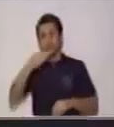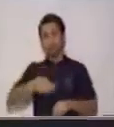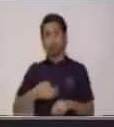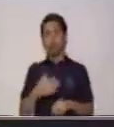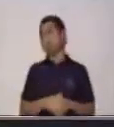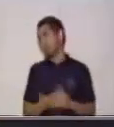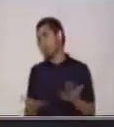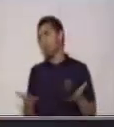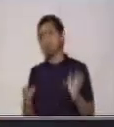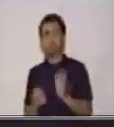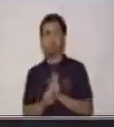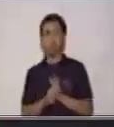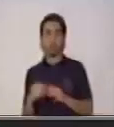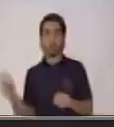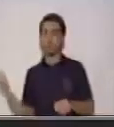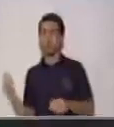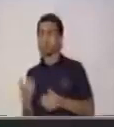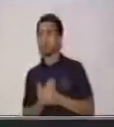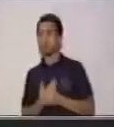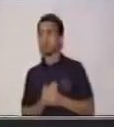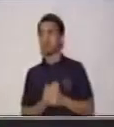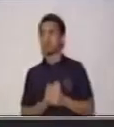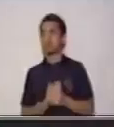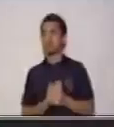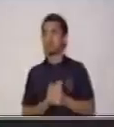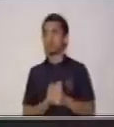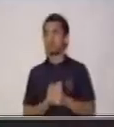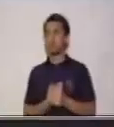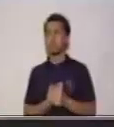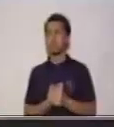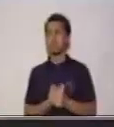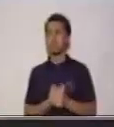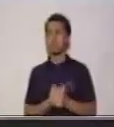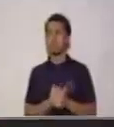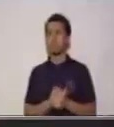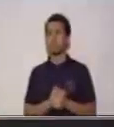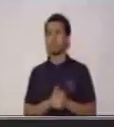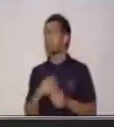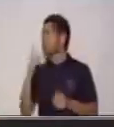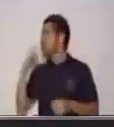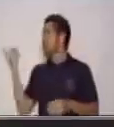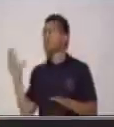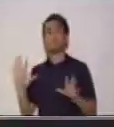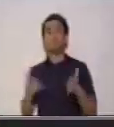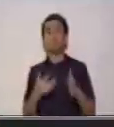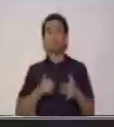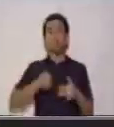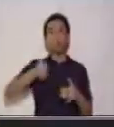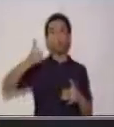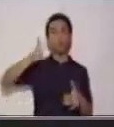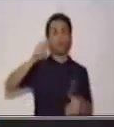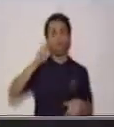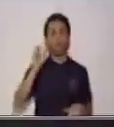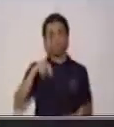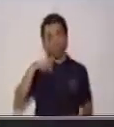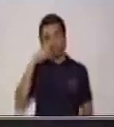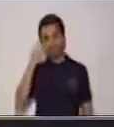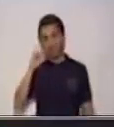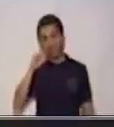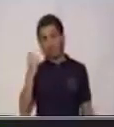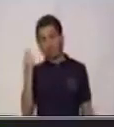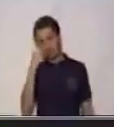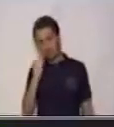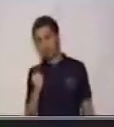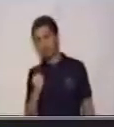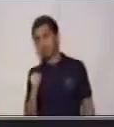Puede ser una ventaja, aunque aquí hay que tener cuidado cómo ves tú las ventajas, porque puede que esa ventaja que tú ves también